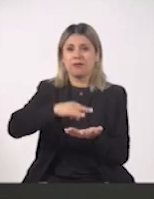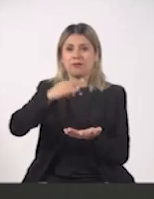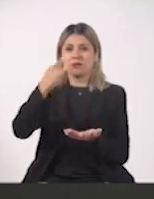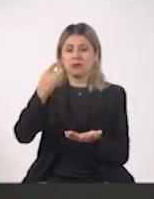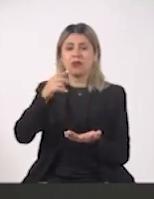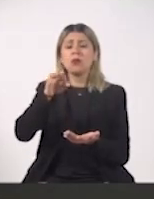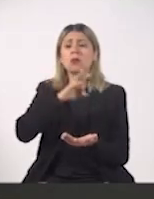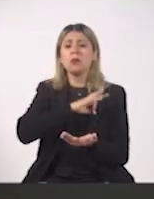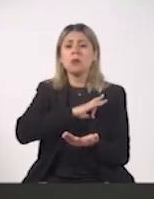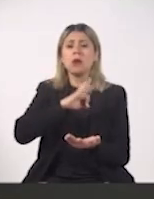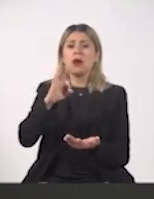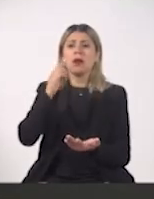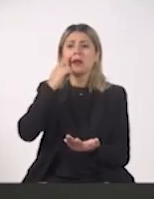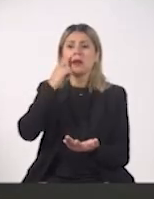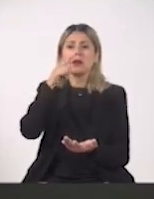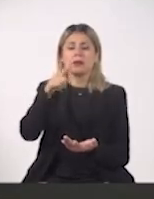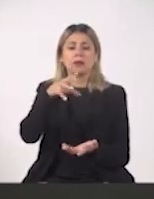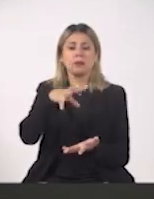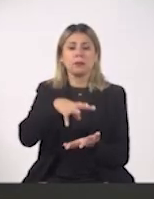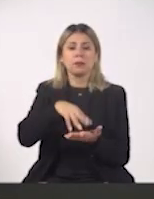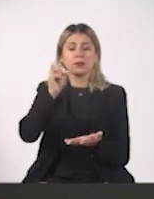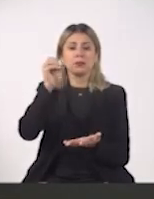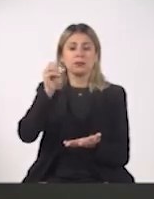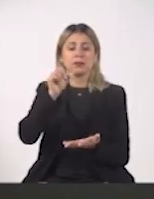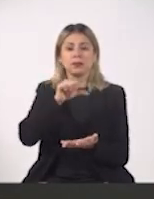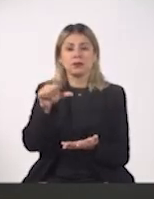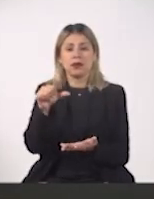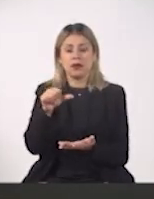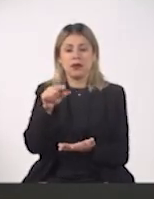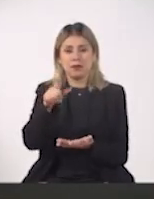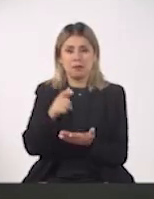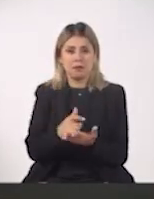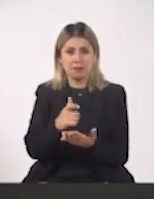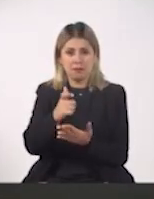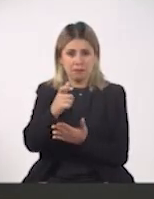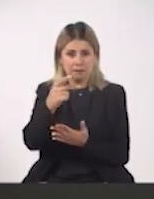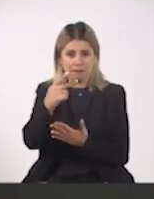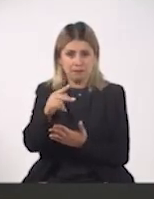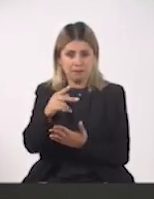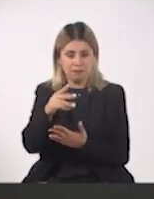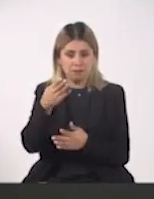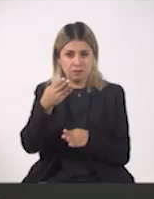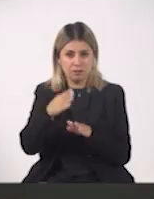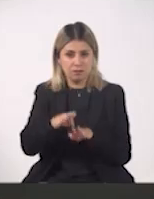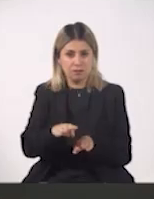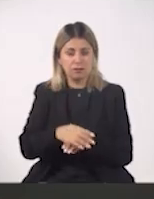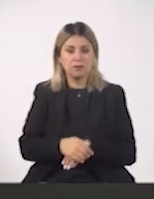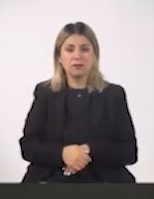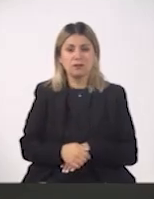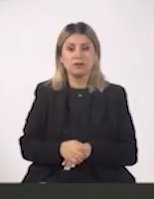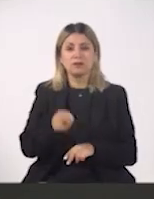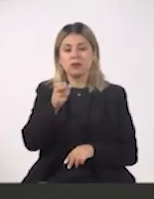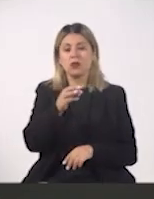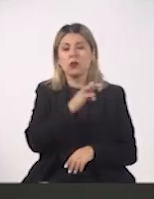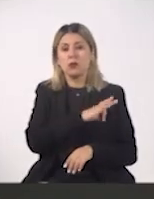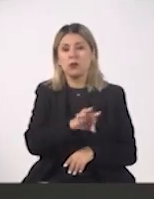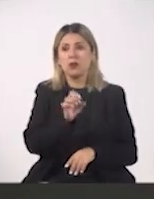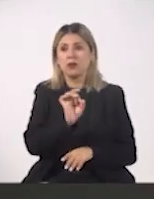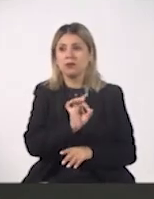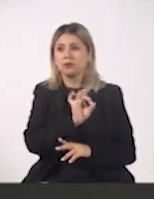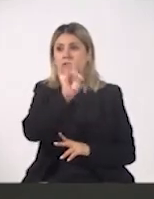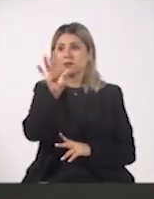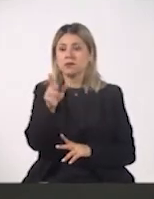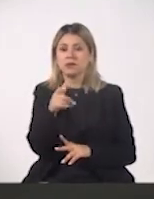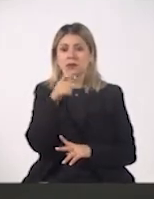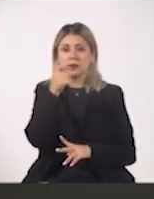hacer un retiro sin tarjeta en un cajero automático de tu banco de forma tal que le puedas enviar ese dinero. Ya hay